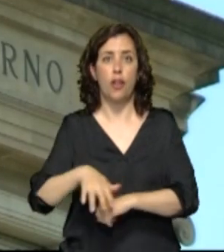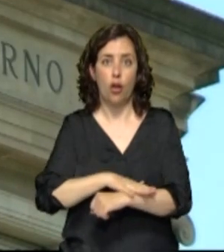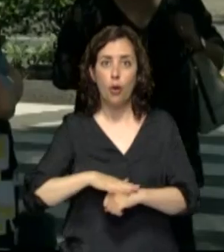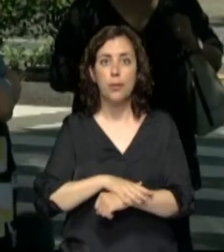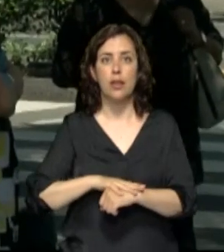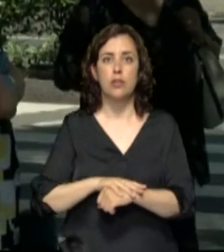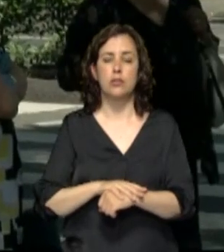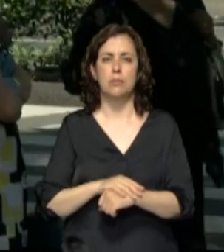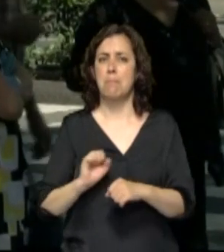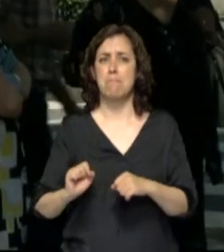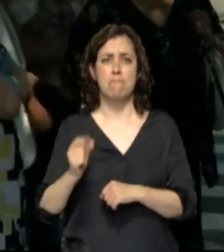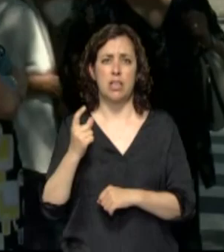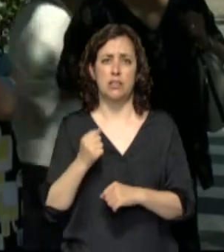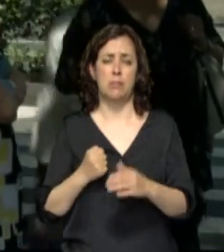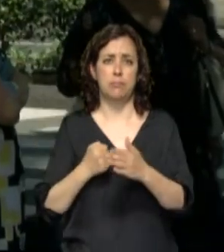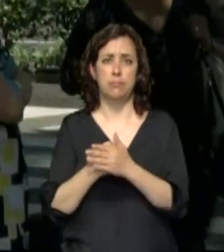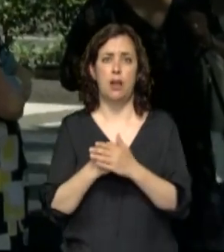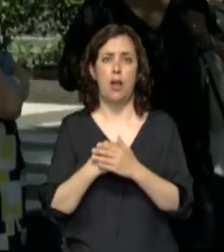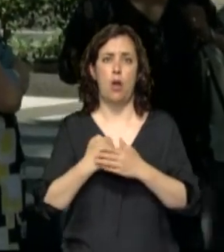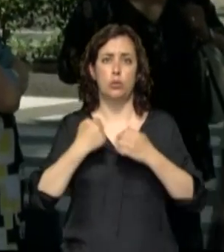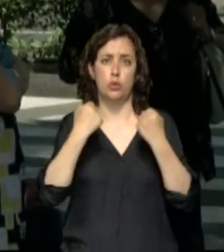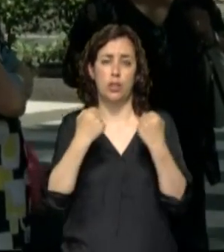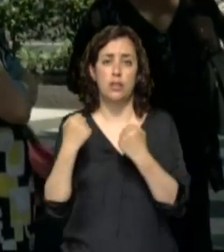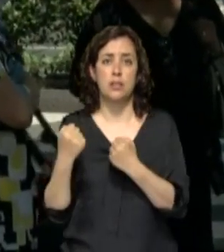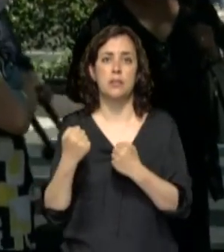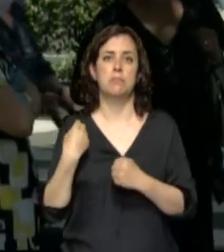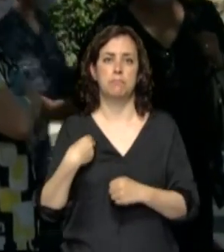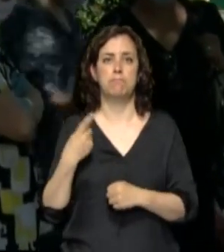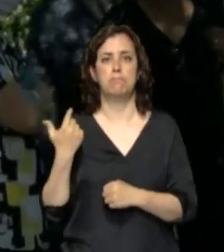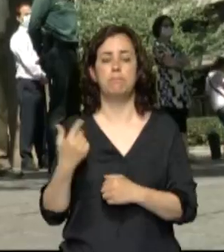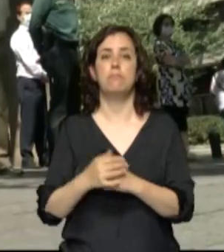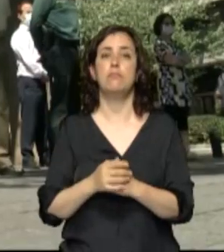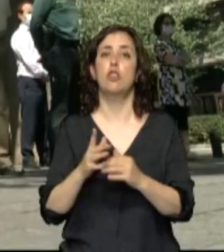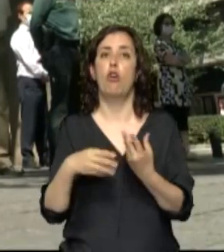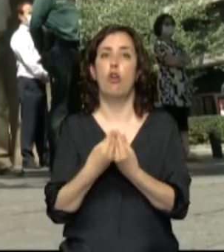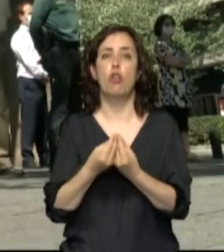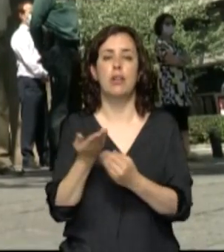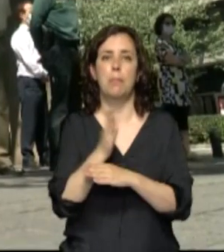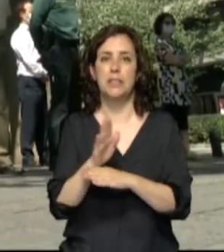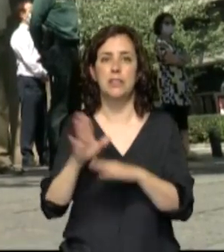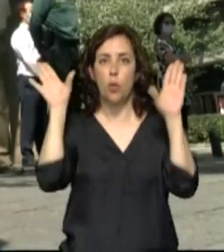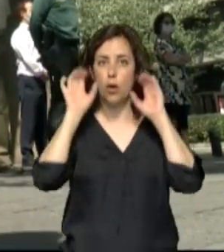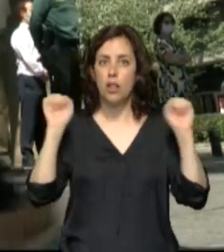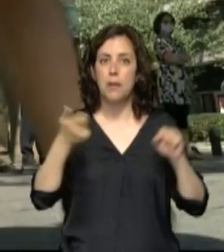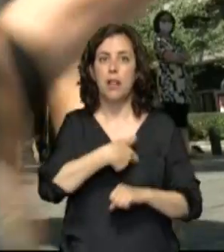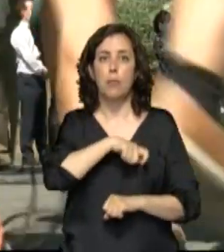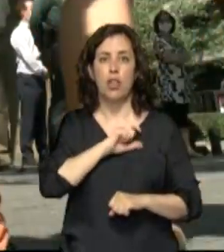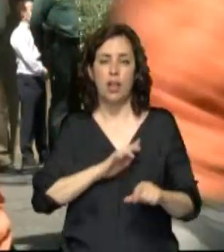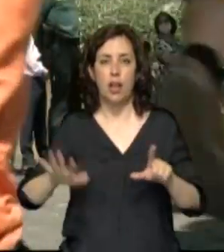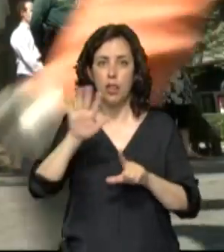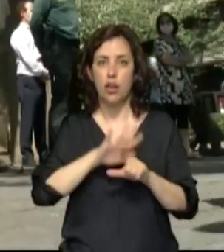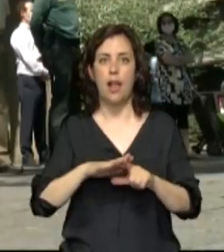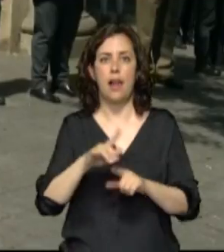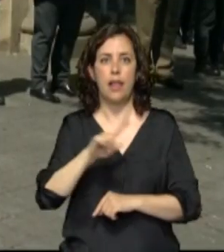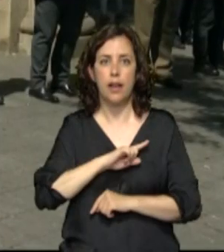autoridad del Estado en la comunidad foral, José Luis Arasti, se concentraba junto a los máximos representantes de Guardia Civil, Policía Nacional y Ejército,